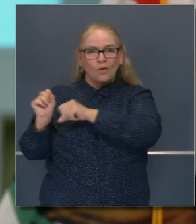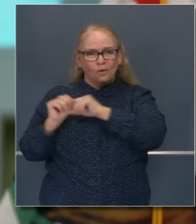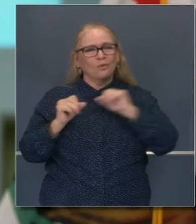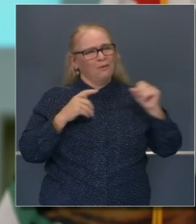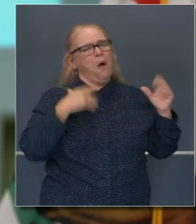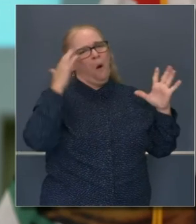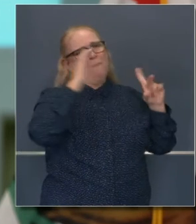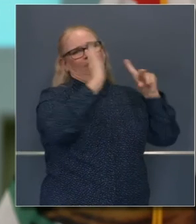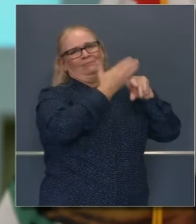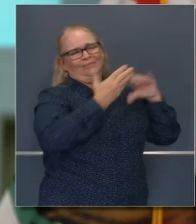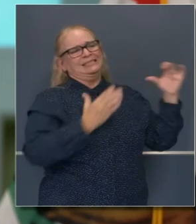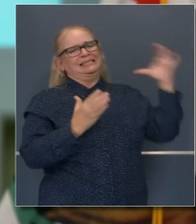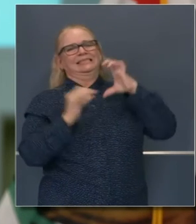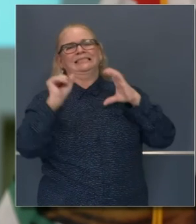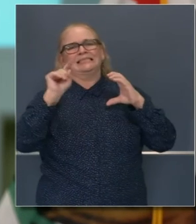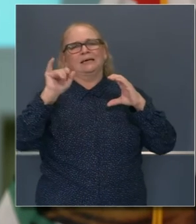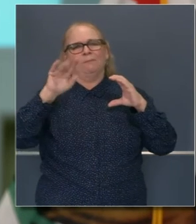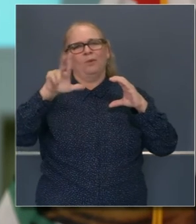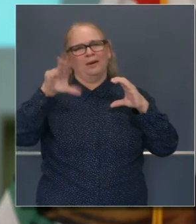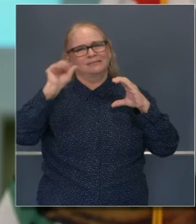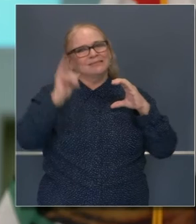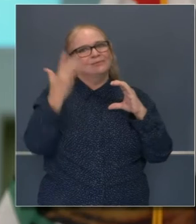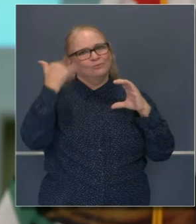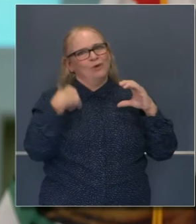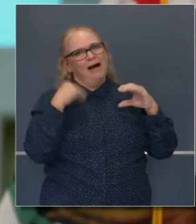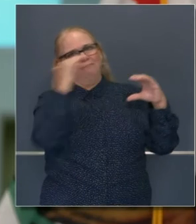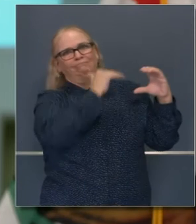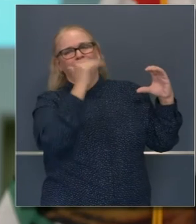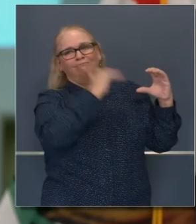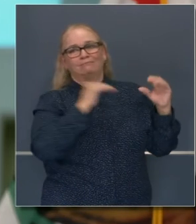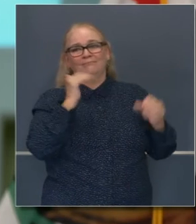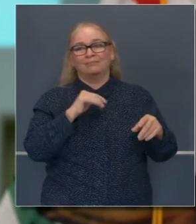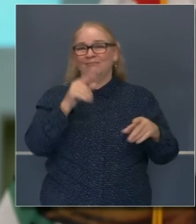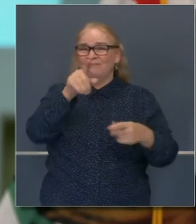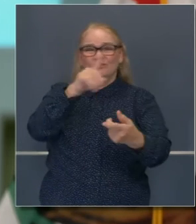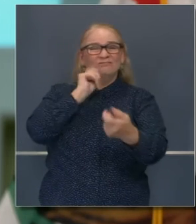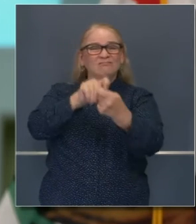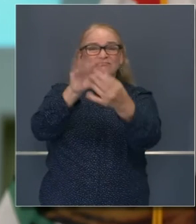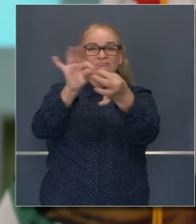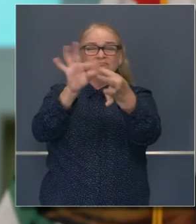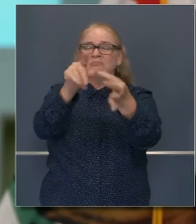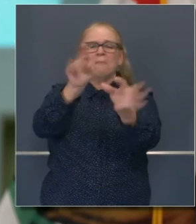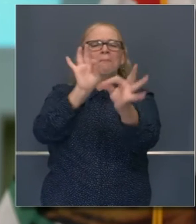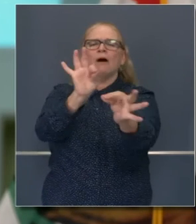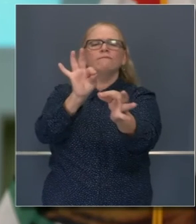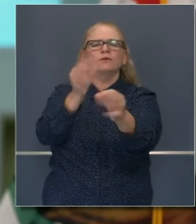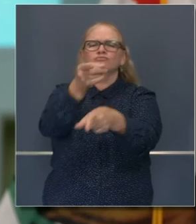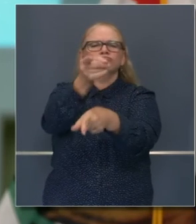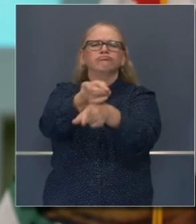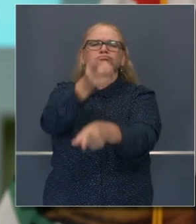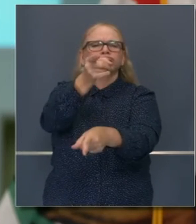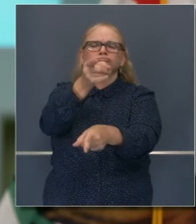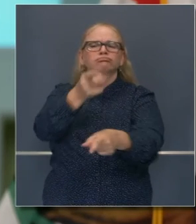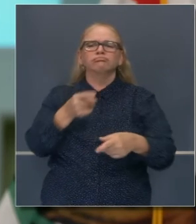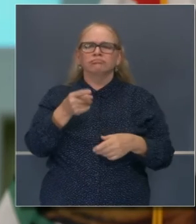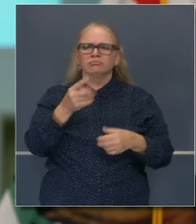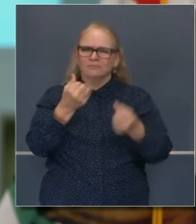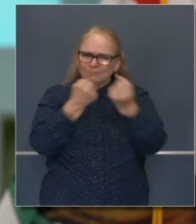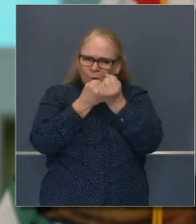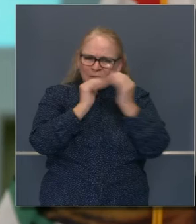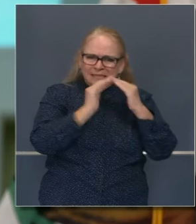estímulo para ayudar a apoyar el costo que usted mencionó que debe ser avanzado. Y esto es apoyando ciudades,